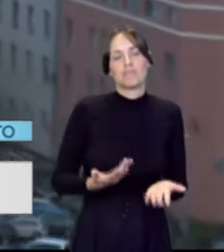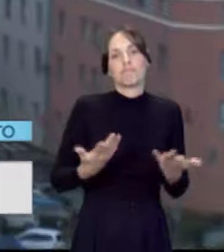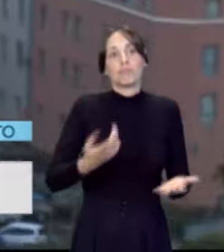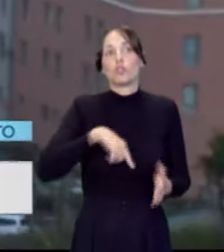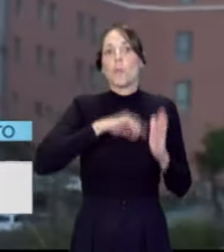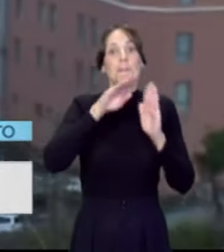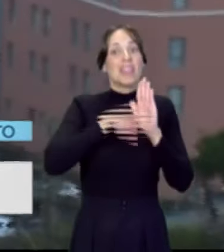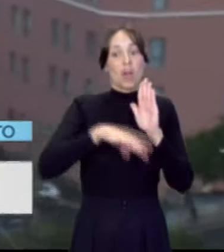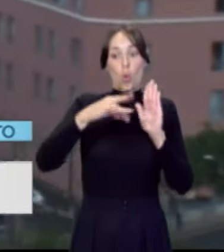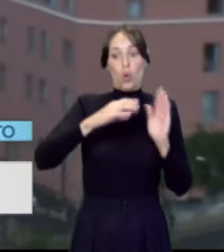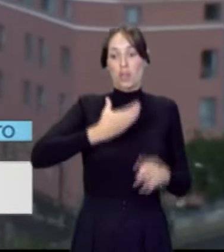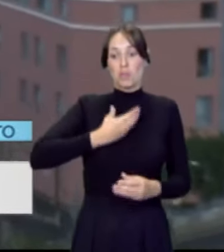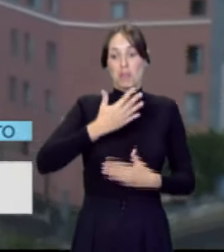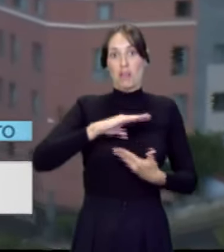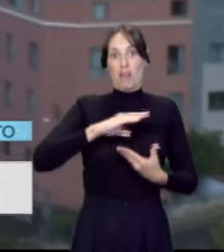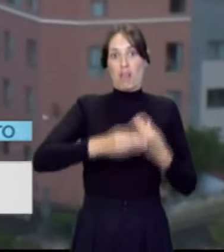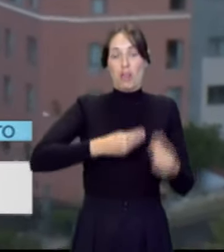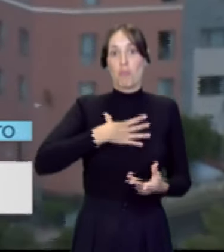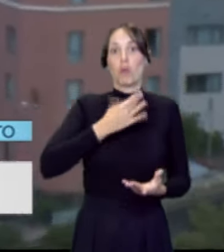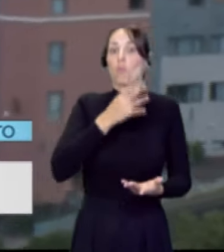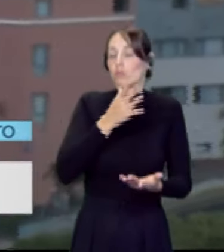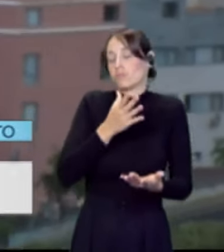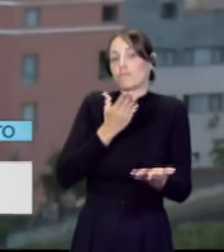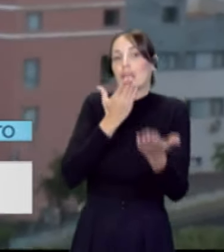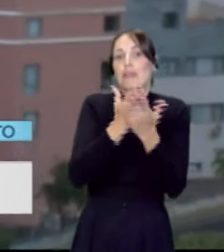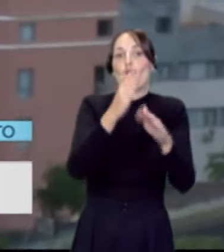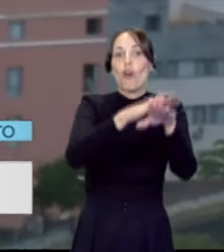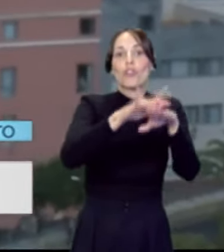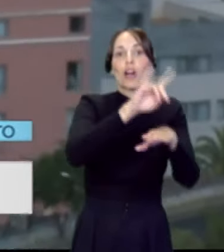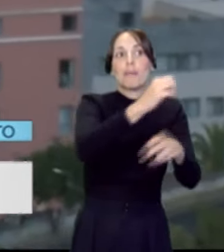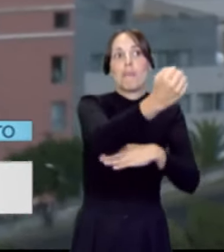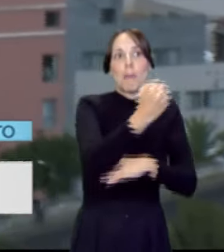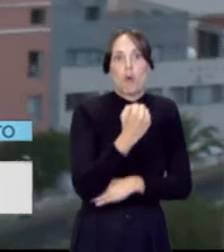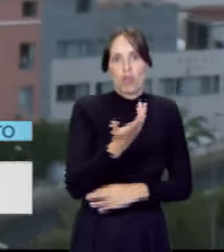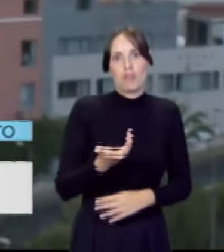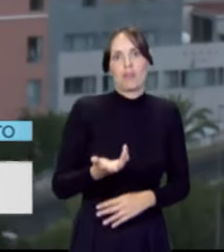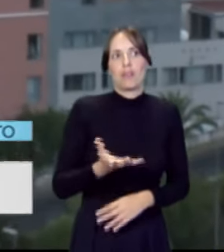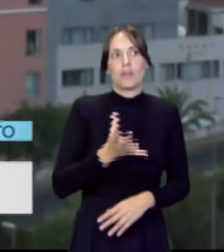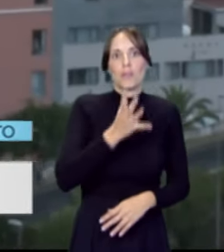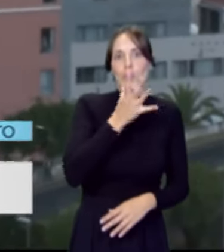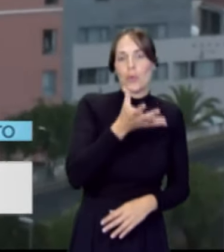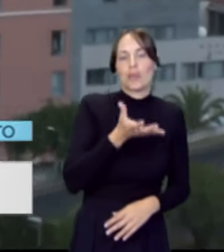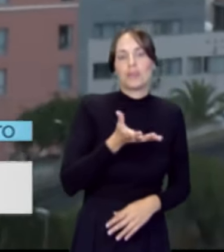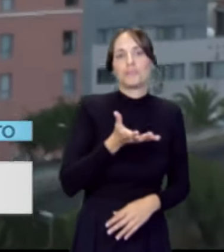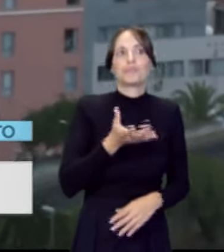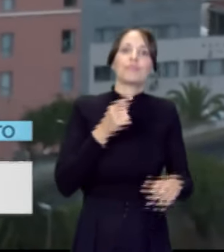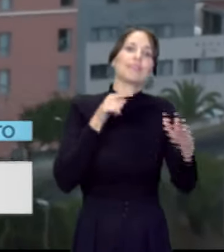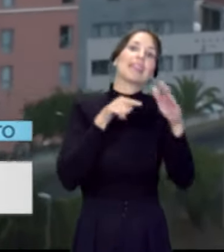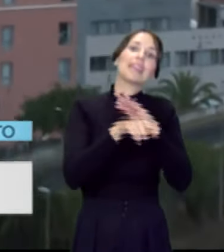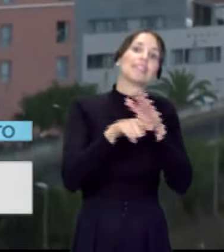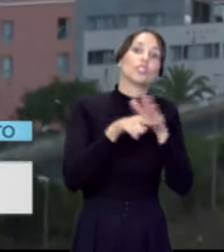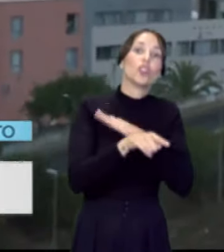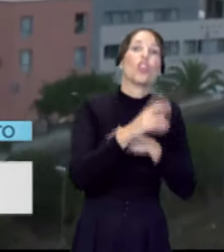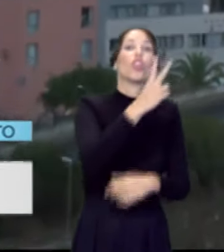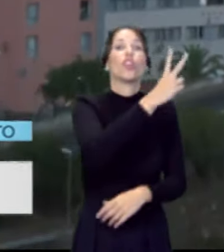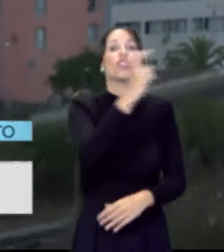los ayuntamientos, por eso también pedimos la implicación del Gobierno de Canarias para que tutele, para que dirija la gestión de las más de